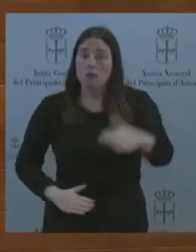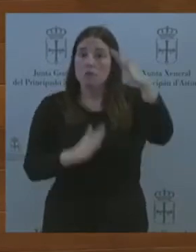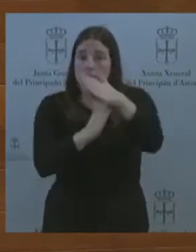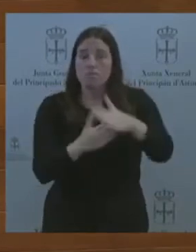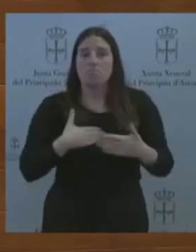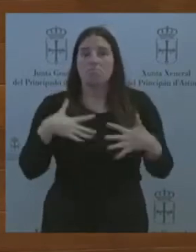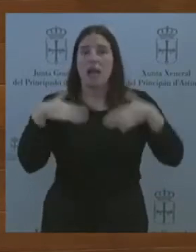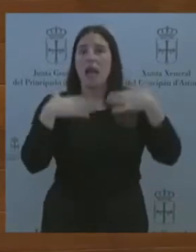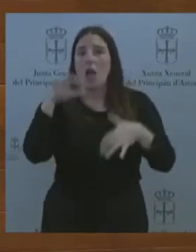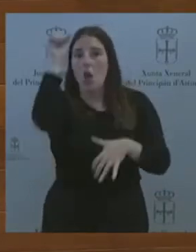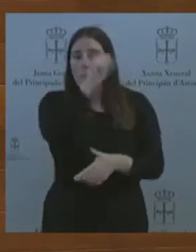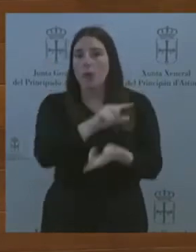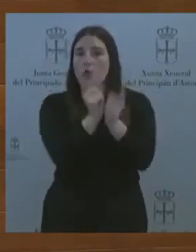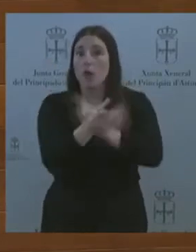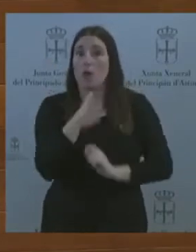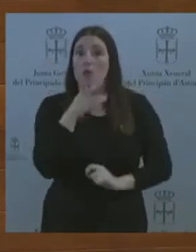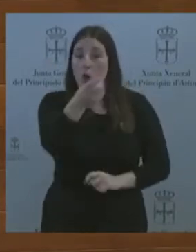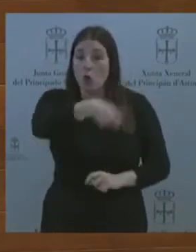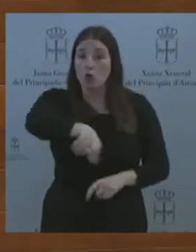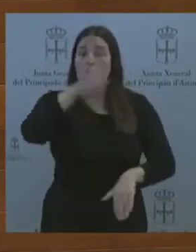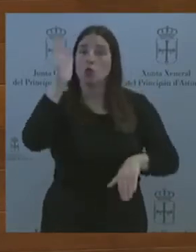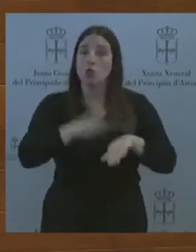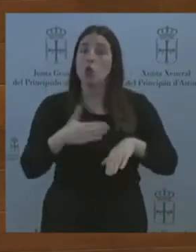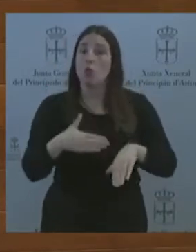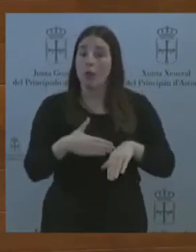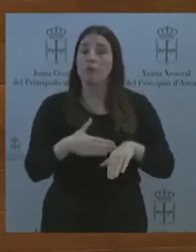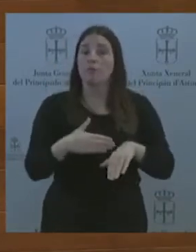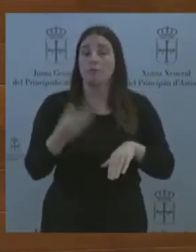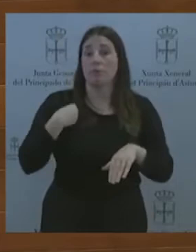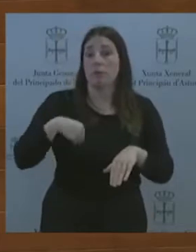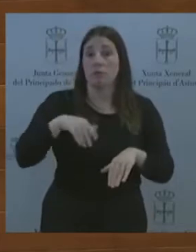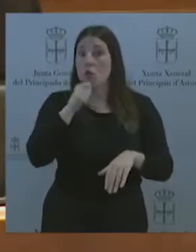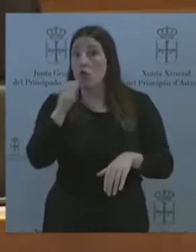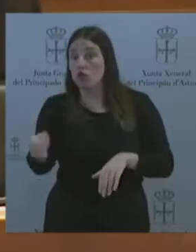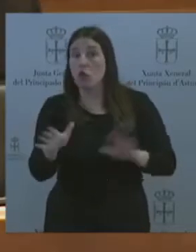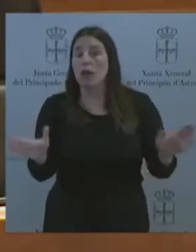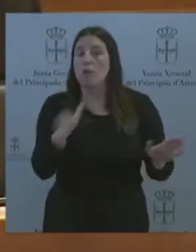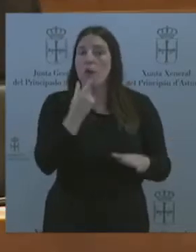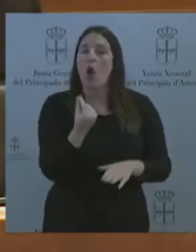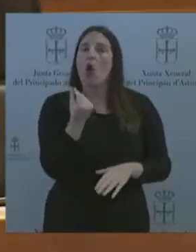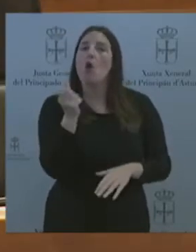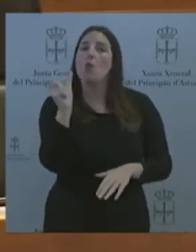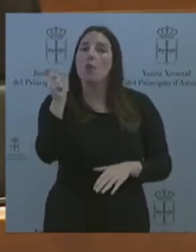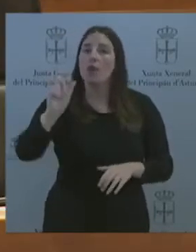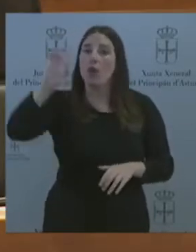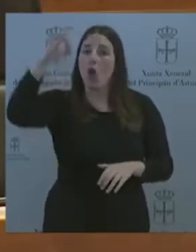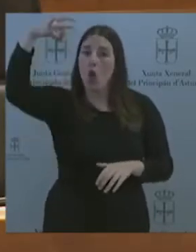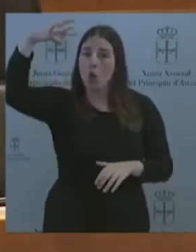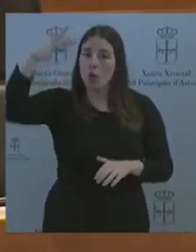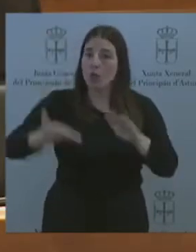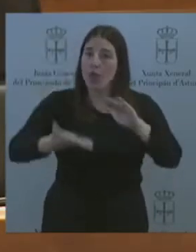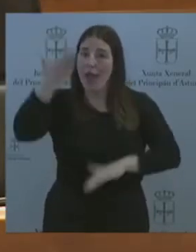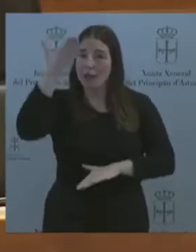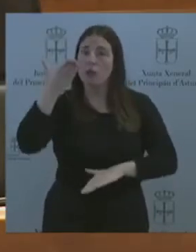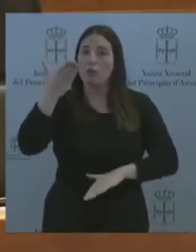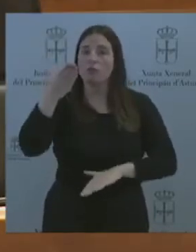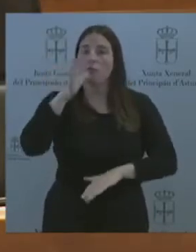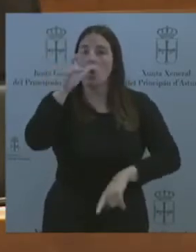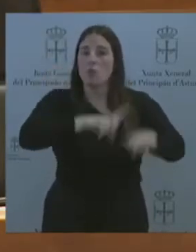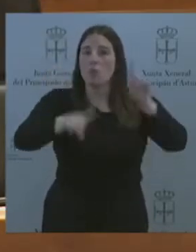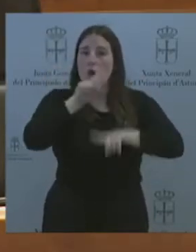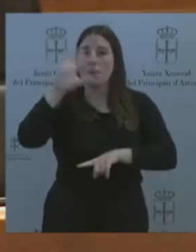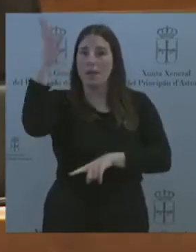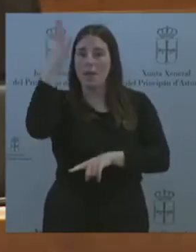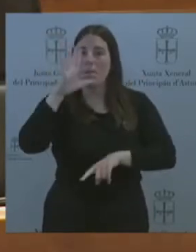los gobiernos socialcomunistas de que el precio de la luz esté tan alto debido a las políticas climáticas y a todas esas imposiciones que vienen de la Comisión